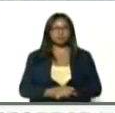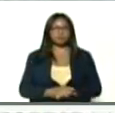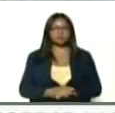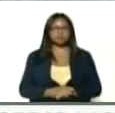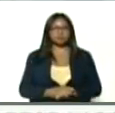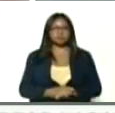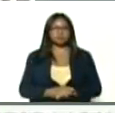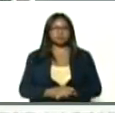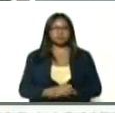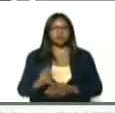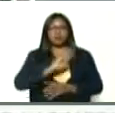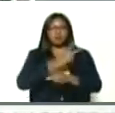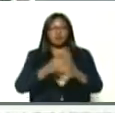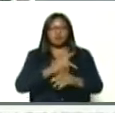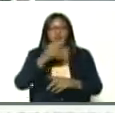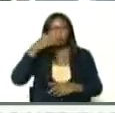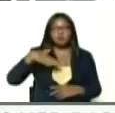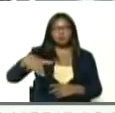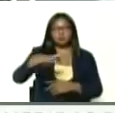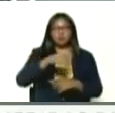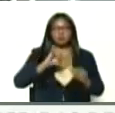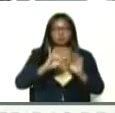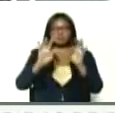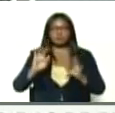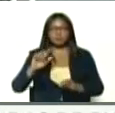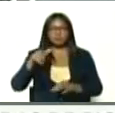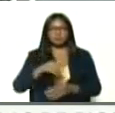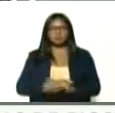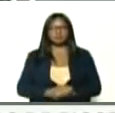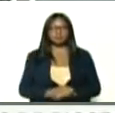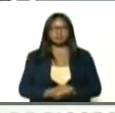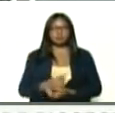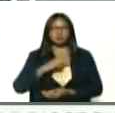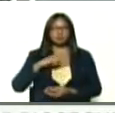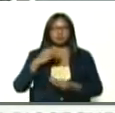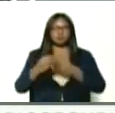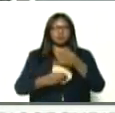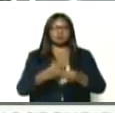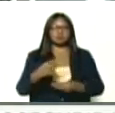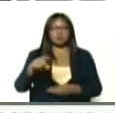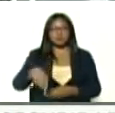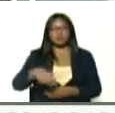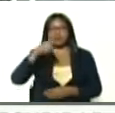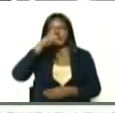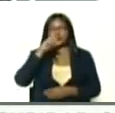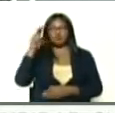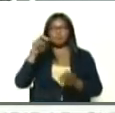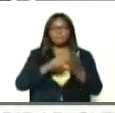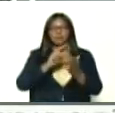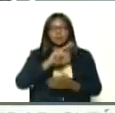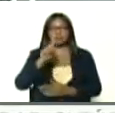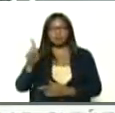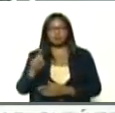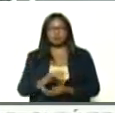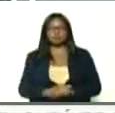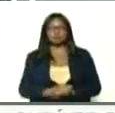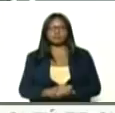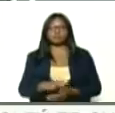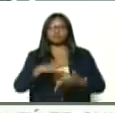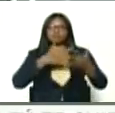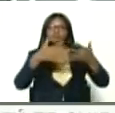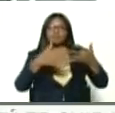para empoderar, a nuestro pueblo, y nosotros estamos, en este año 2021, comprometidos, con la agenda Carabobo,